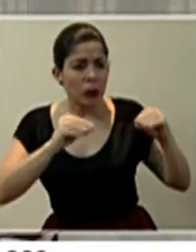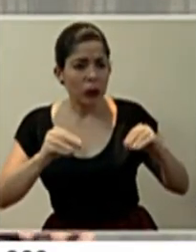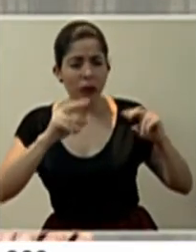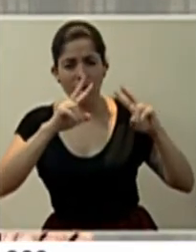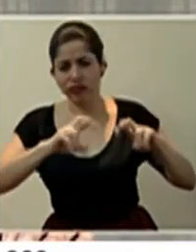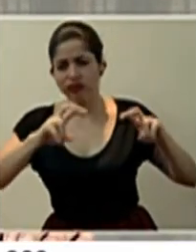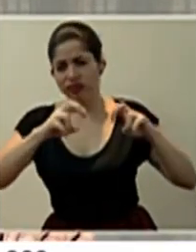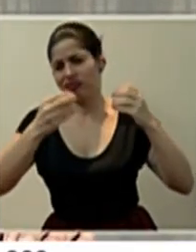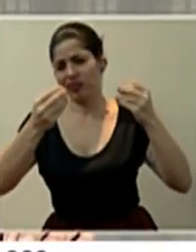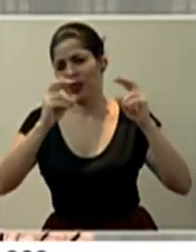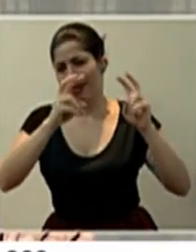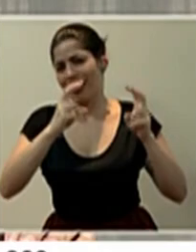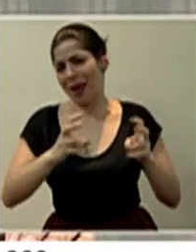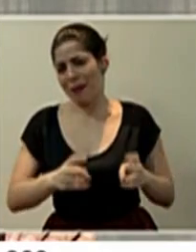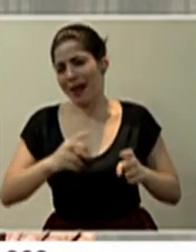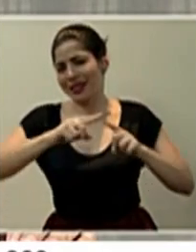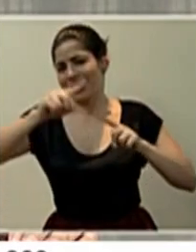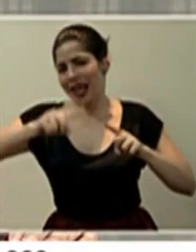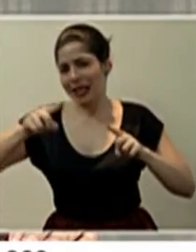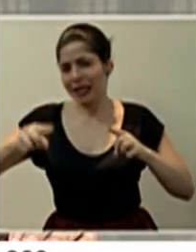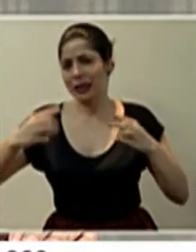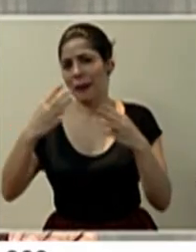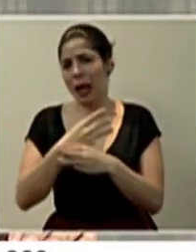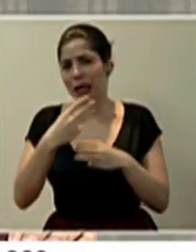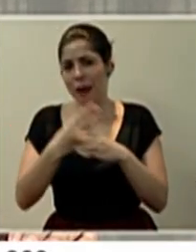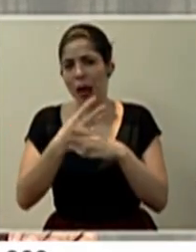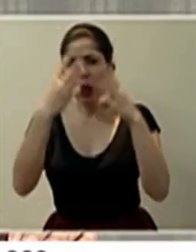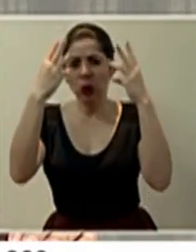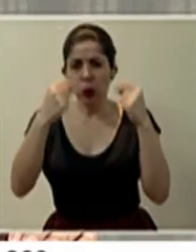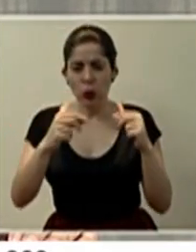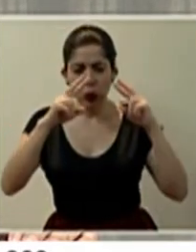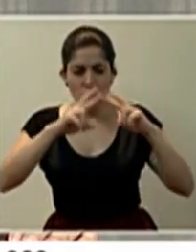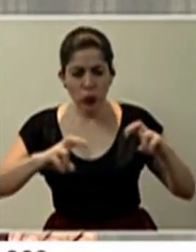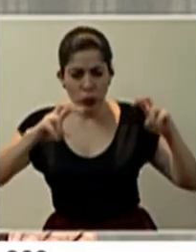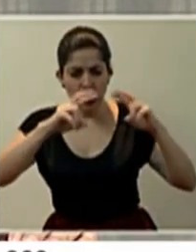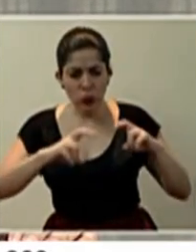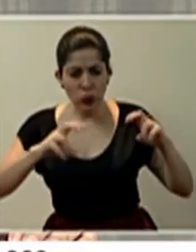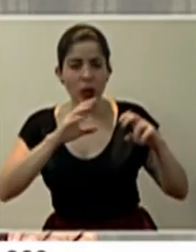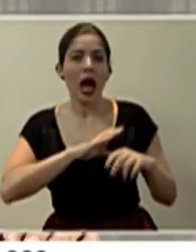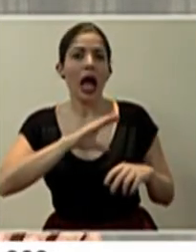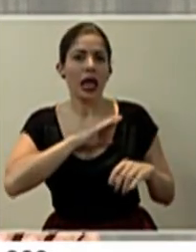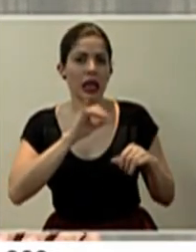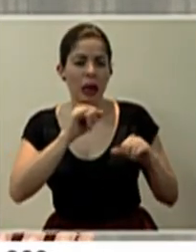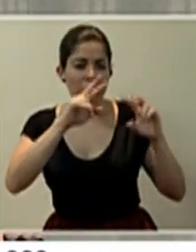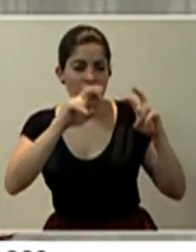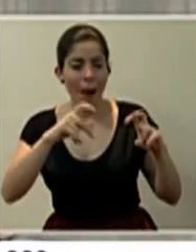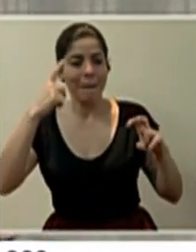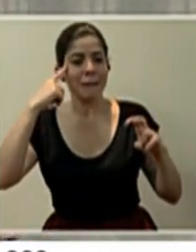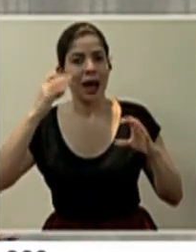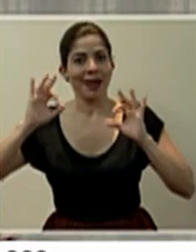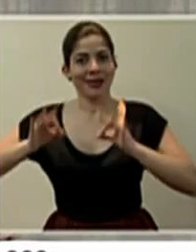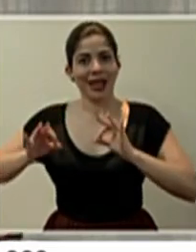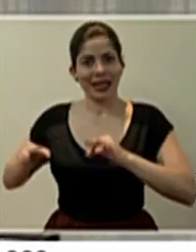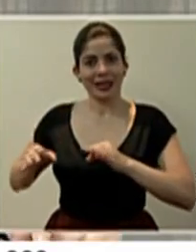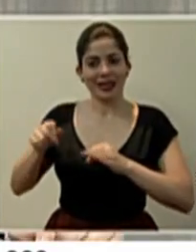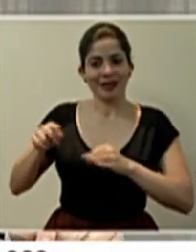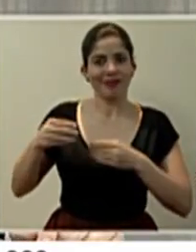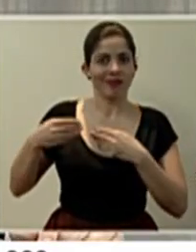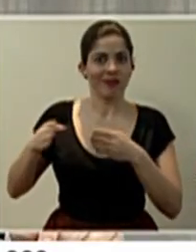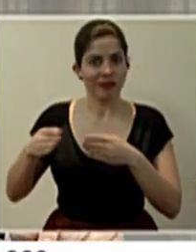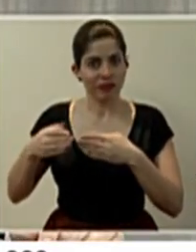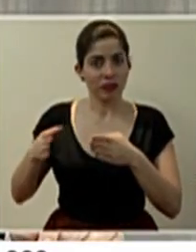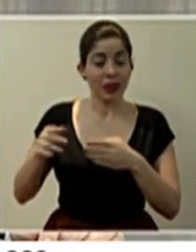serie de consideraciones estadísticas, matemáticas, cuantitativas y cualitativas también para tomar decisiones. Bajo esa